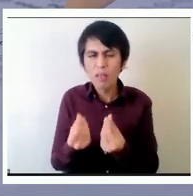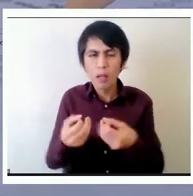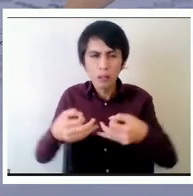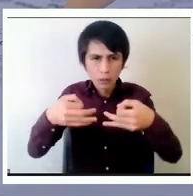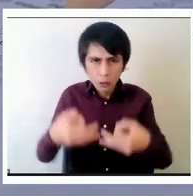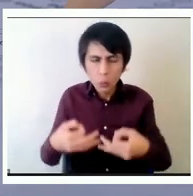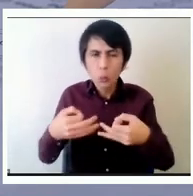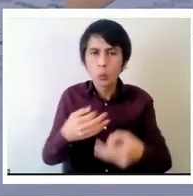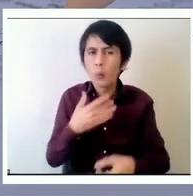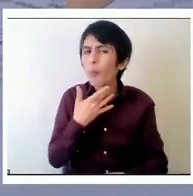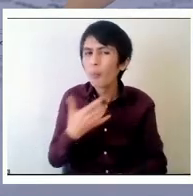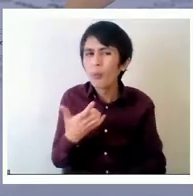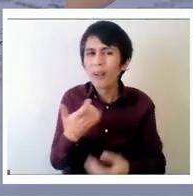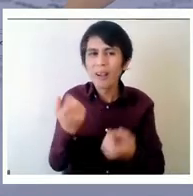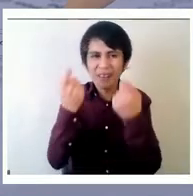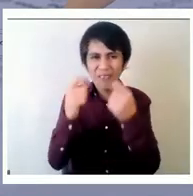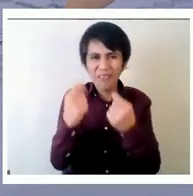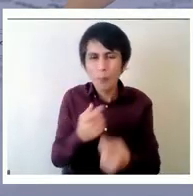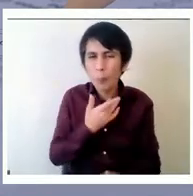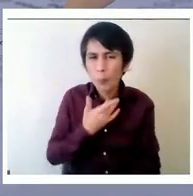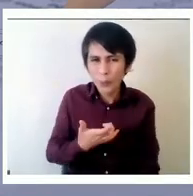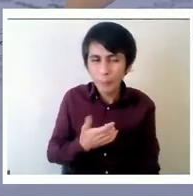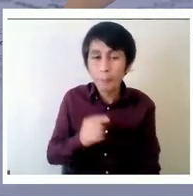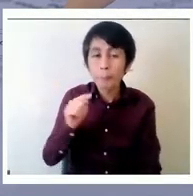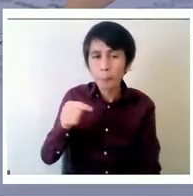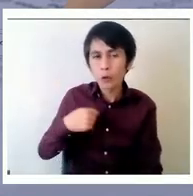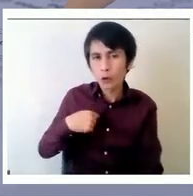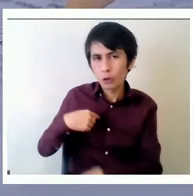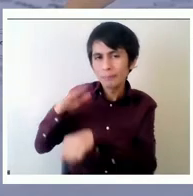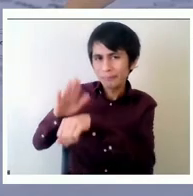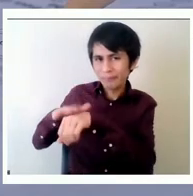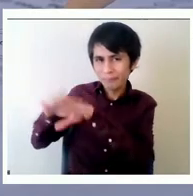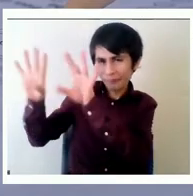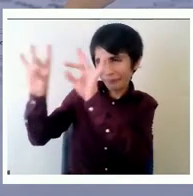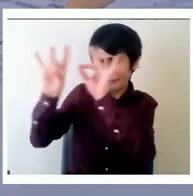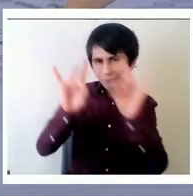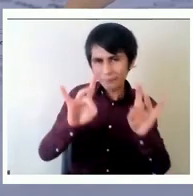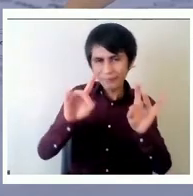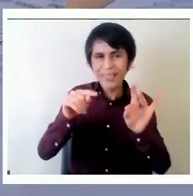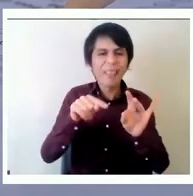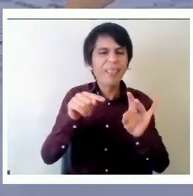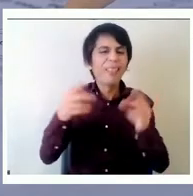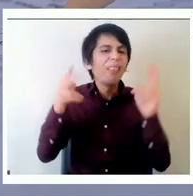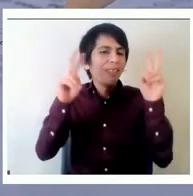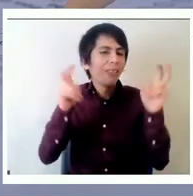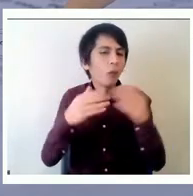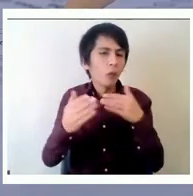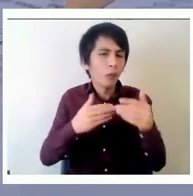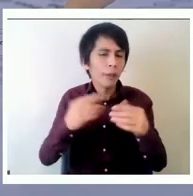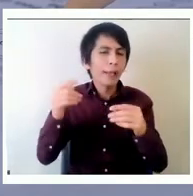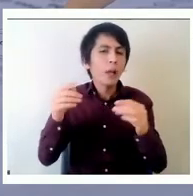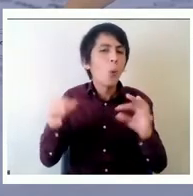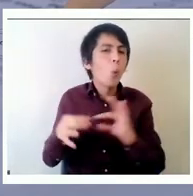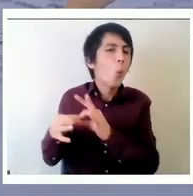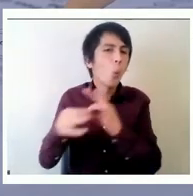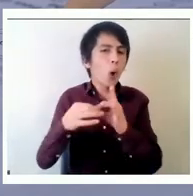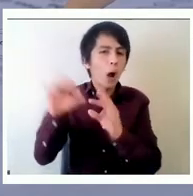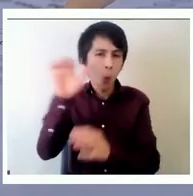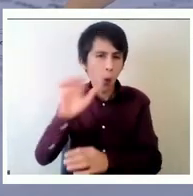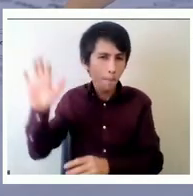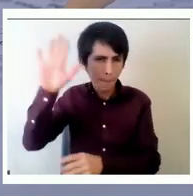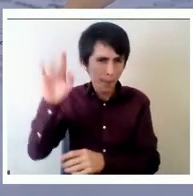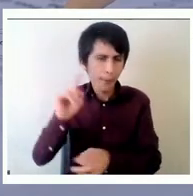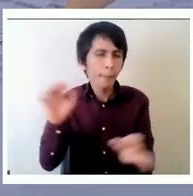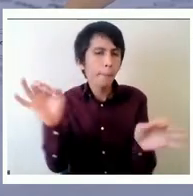un extracto de la Unión Europea y nos aconsejas acerca del aseguramiento de la calidad